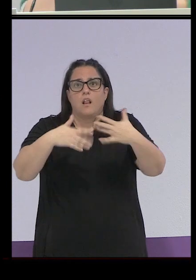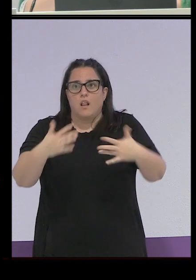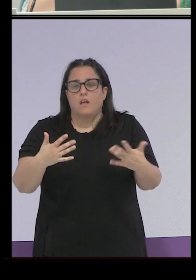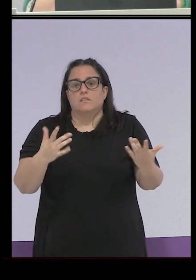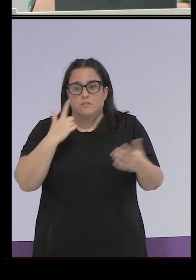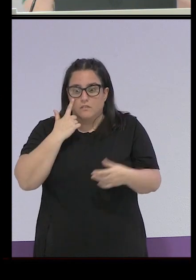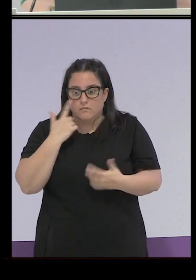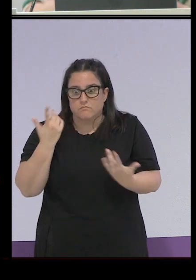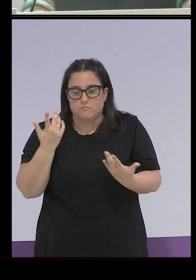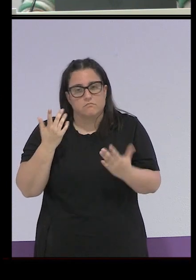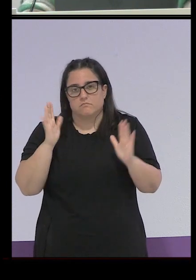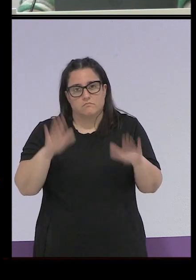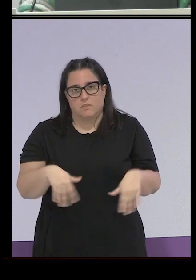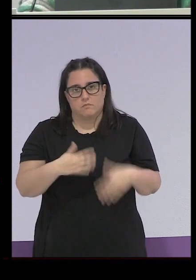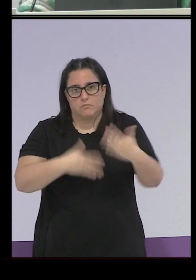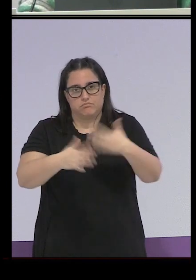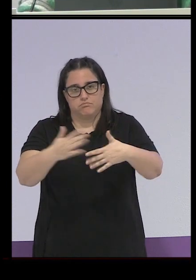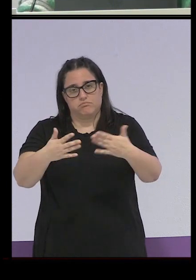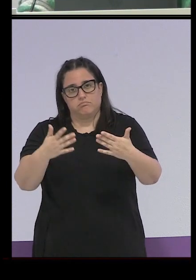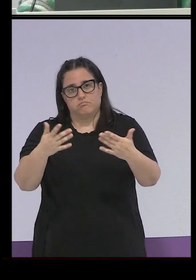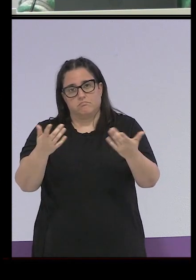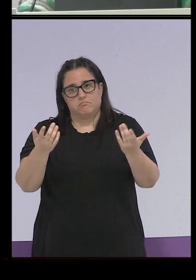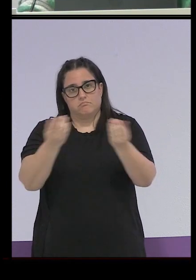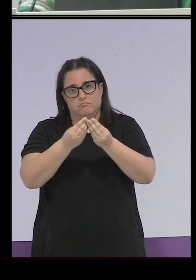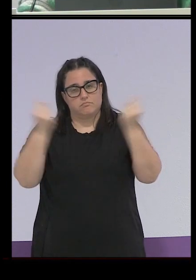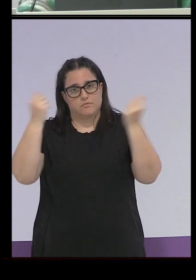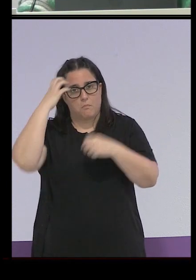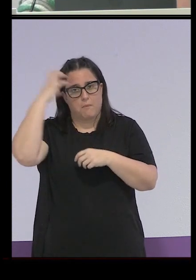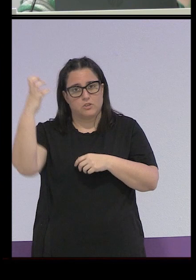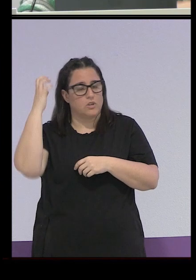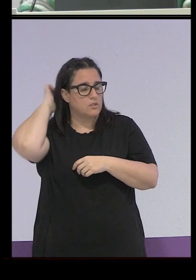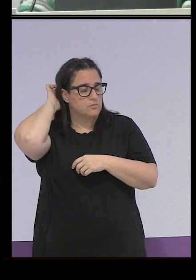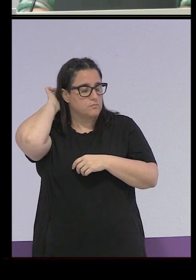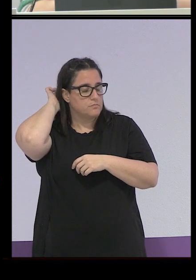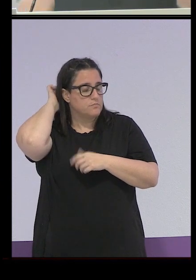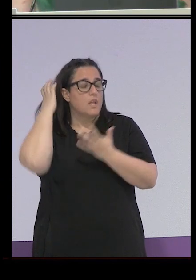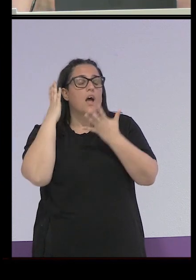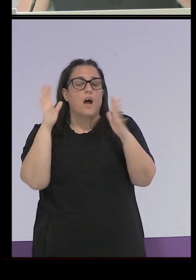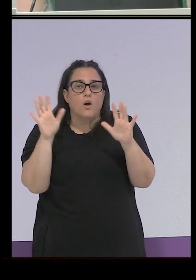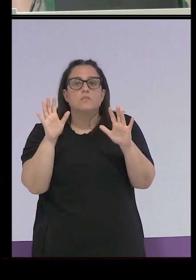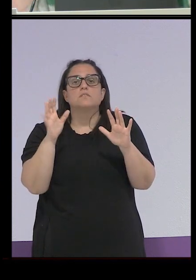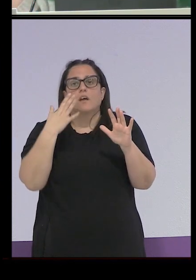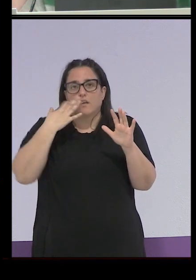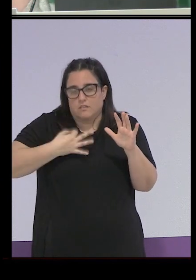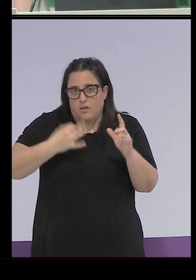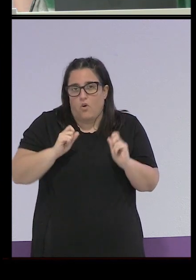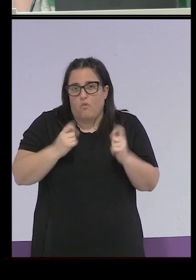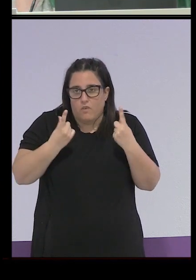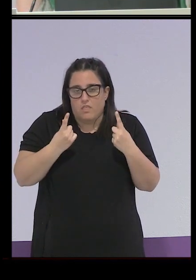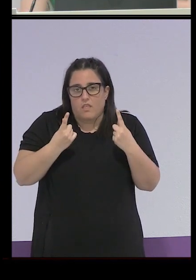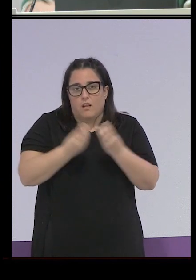se acelera la desaparición del patronato como tal aunque como os digo no desaparece formalmente